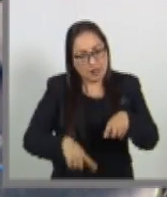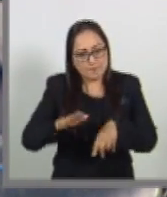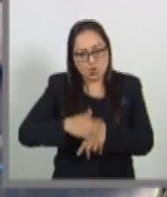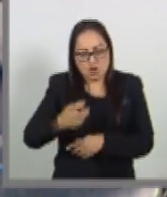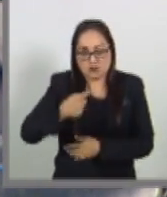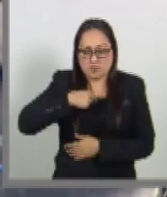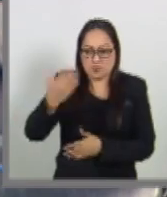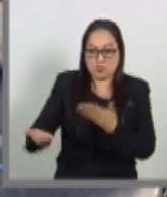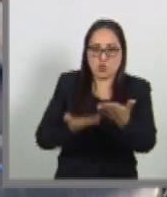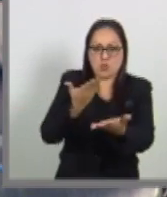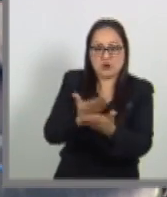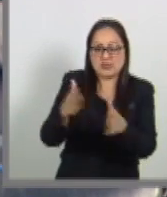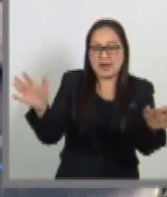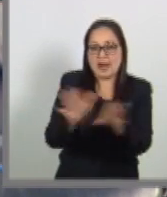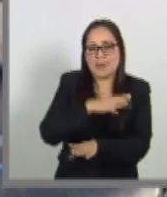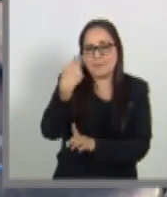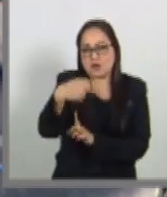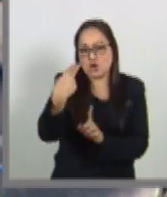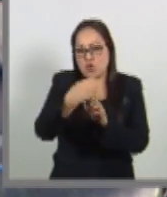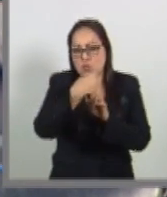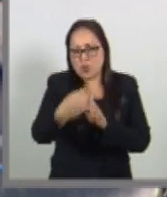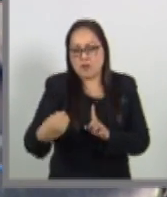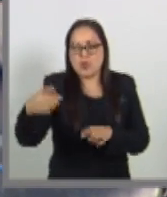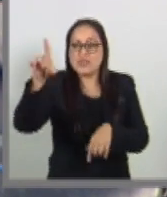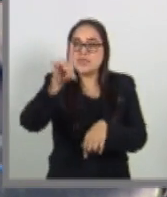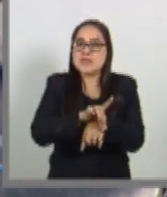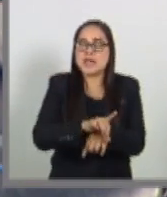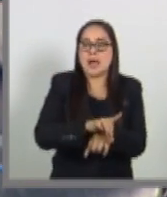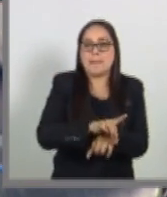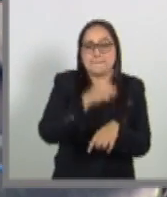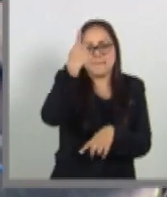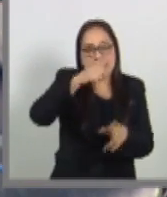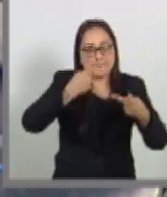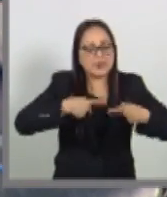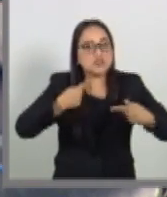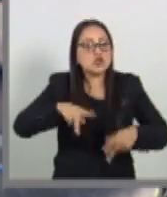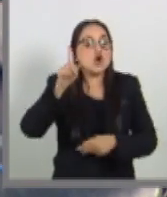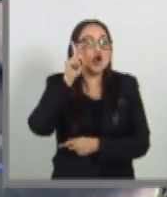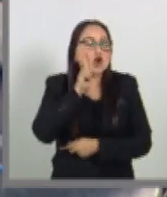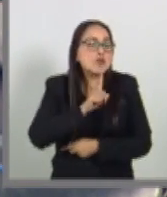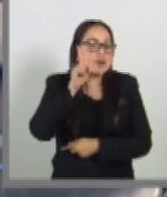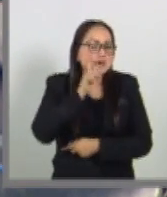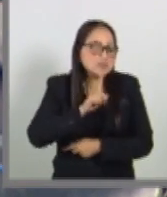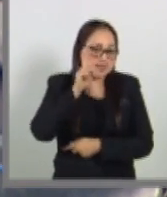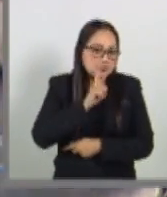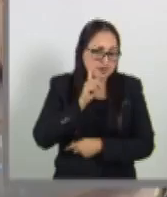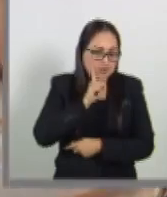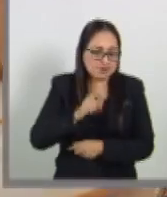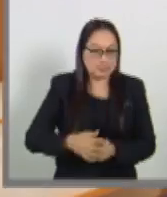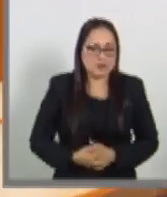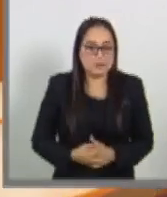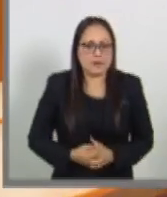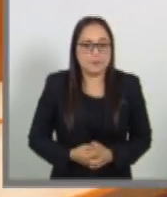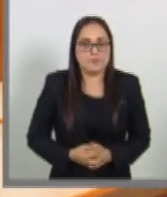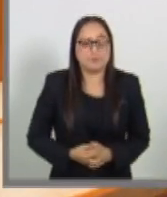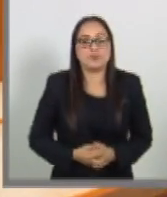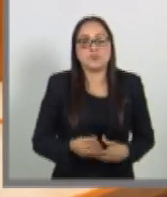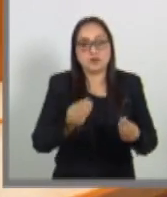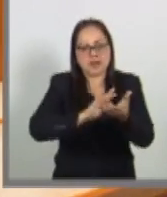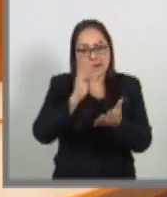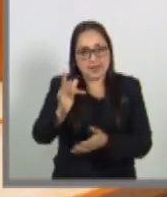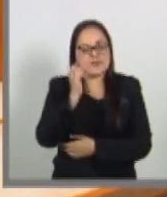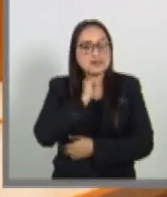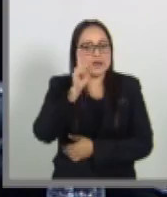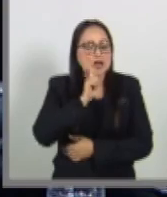preocupación para que se cambie el día por el Día de las Personas Sordas. Muchas gracias, Senadora